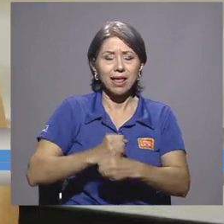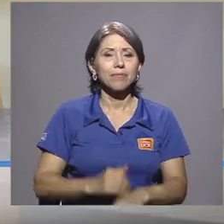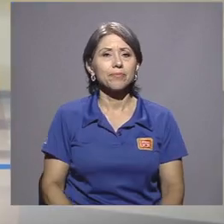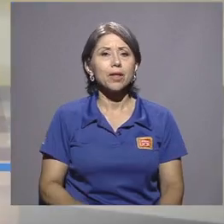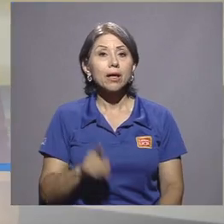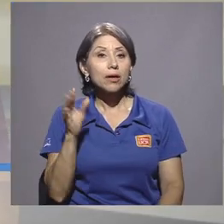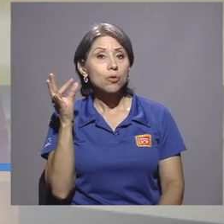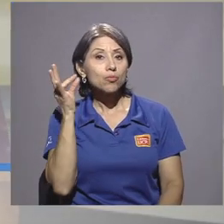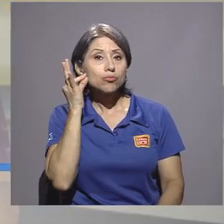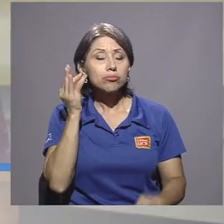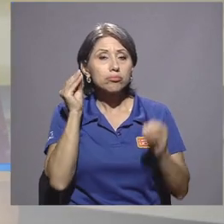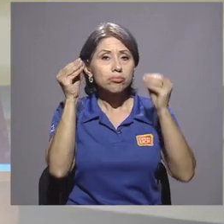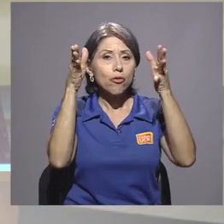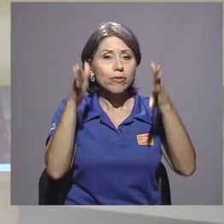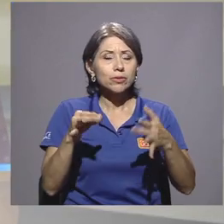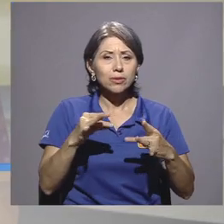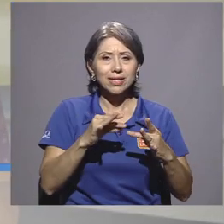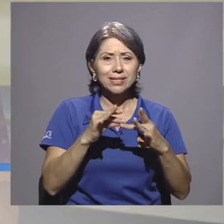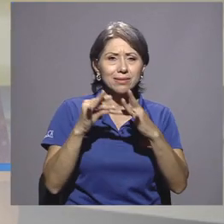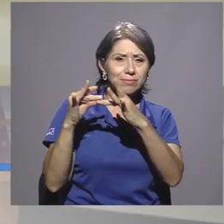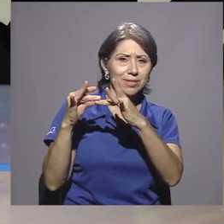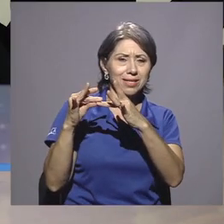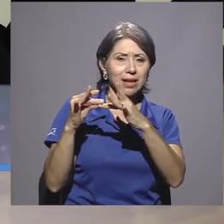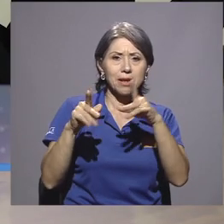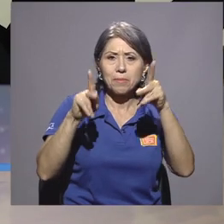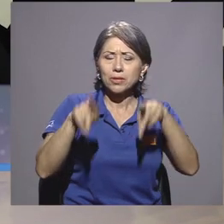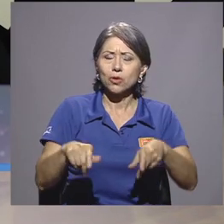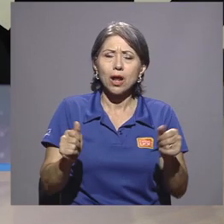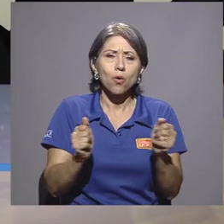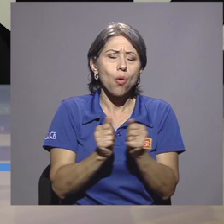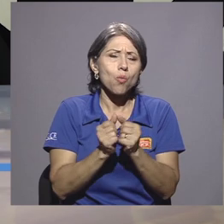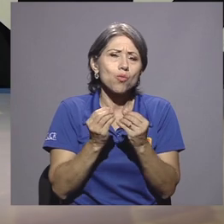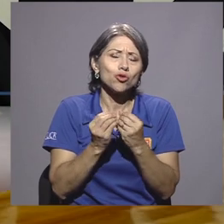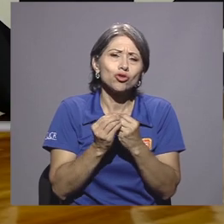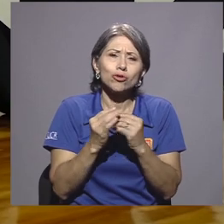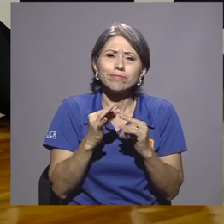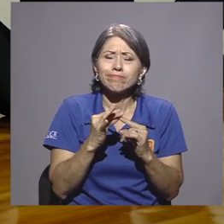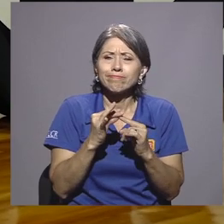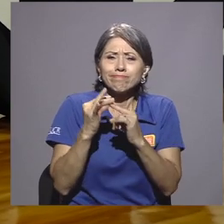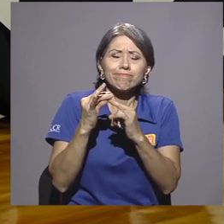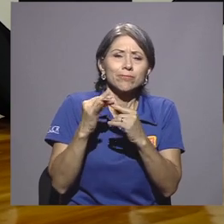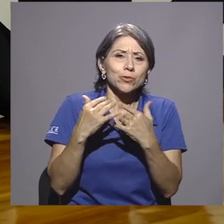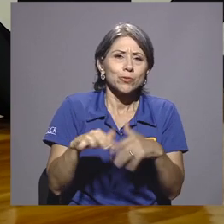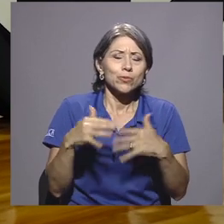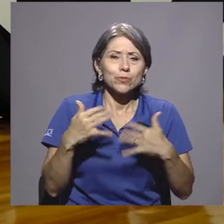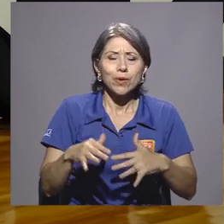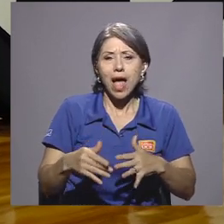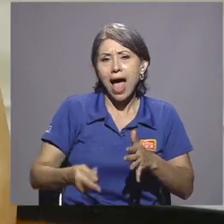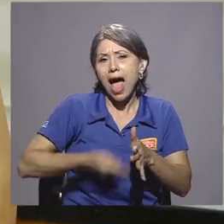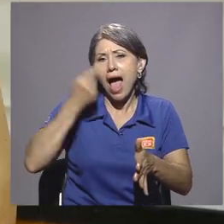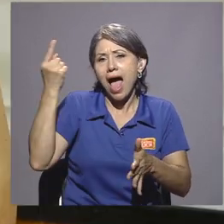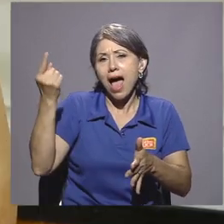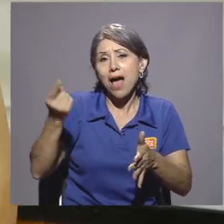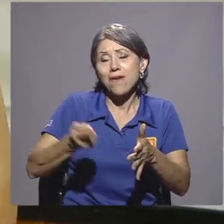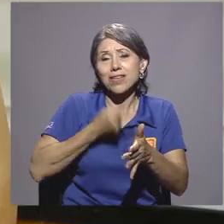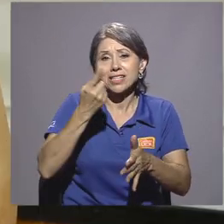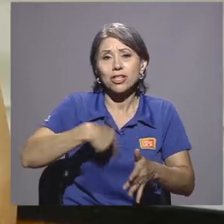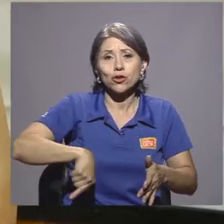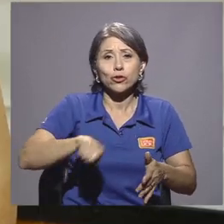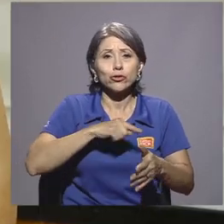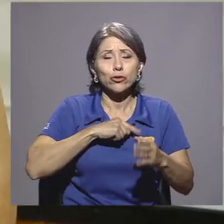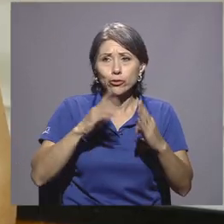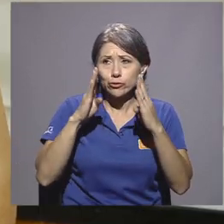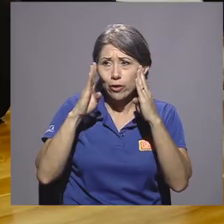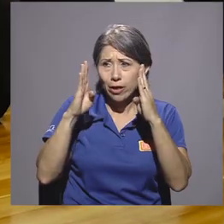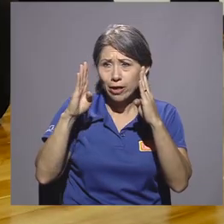profesora es especial, es una persona con mucho carisma, a veces no hacemos caso pero